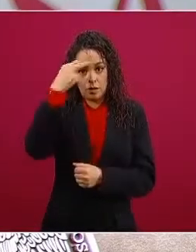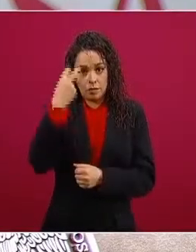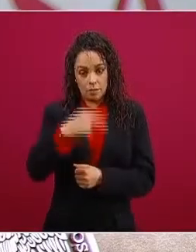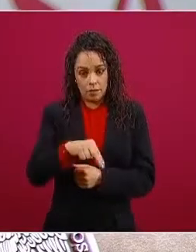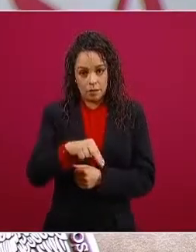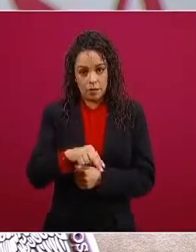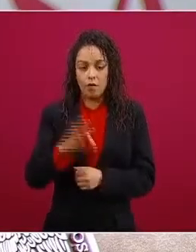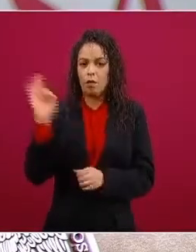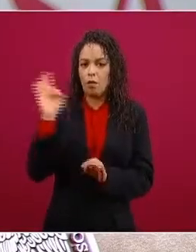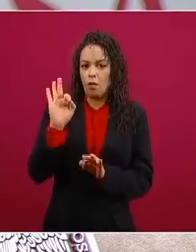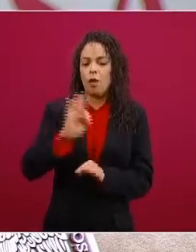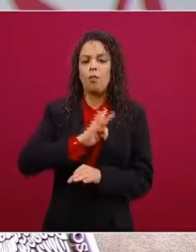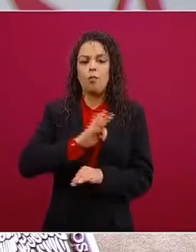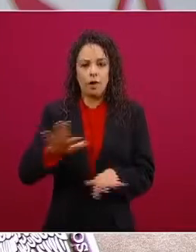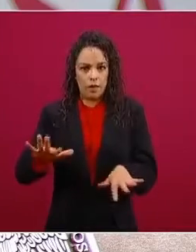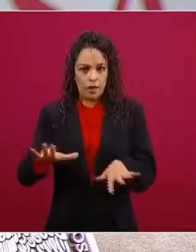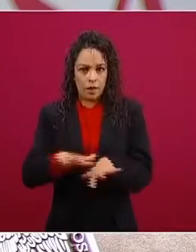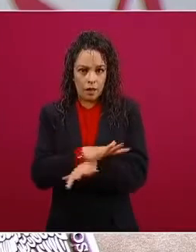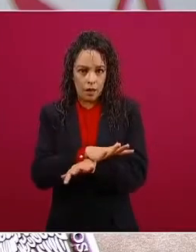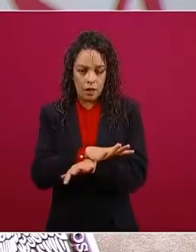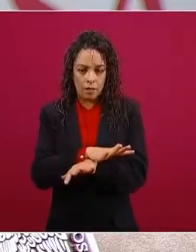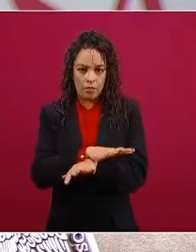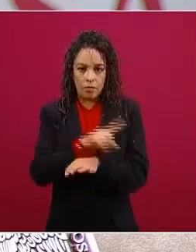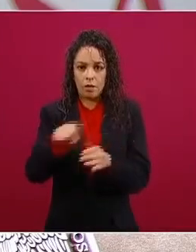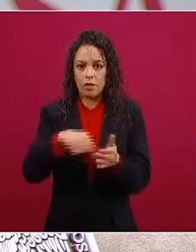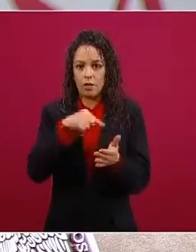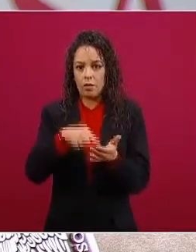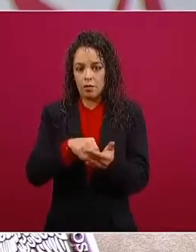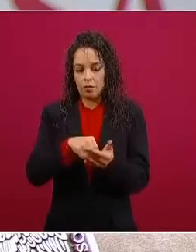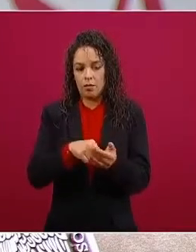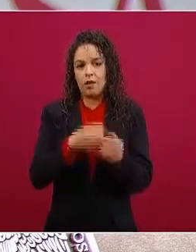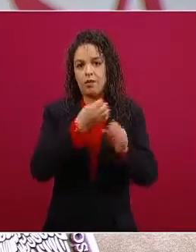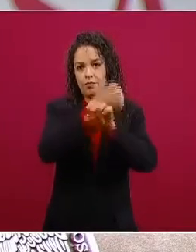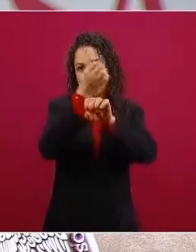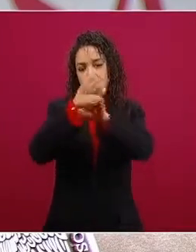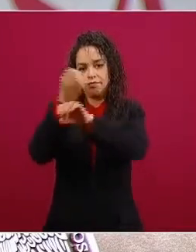por regiones ahora